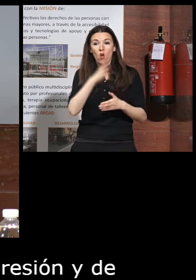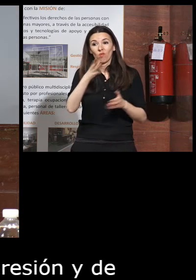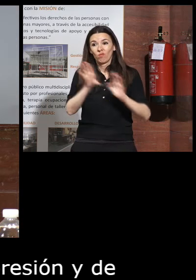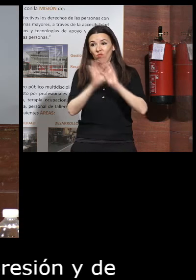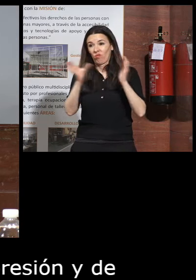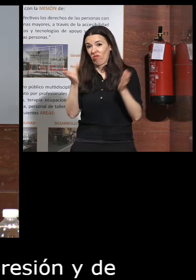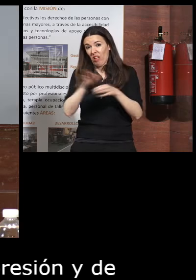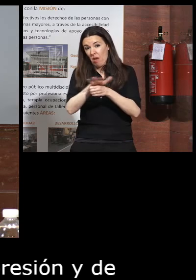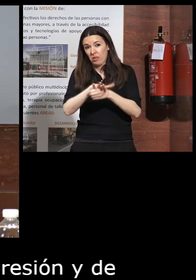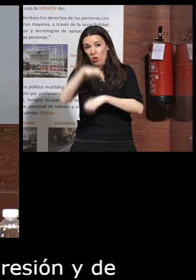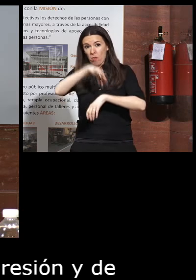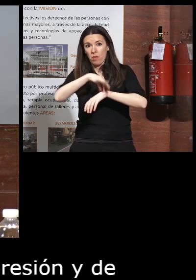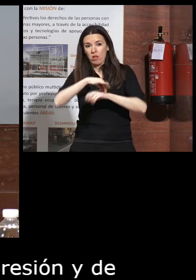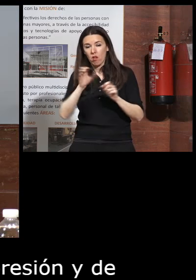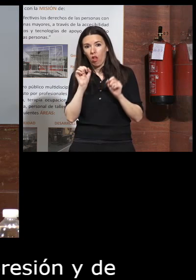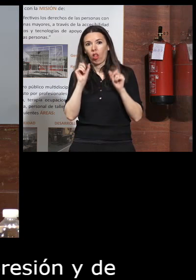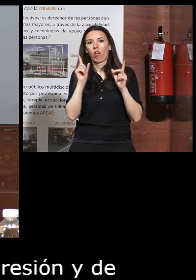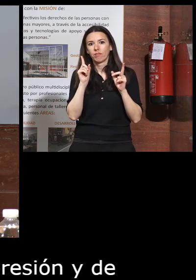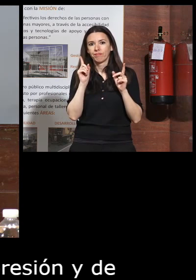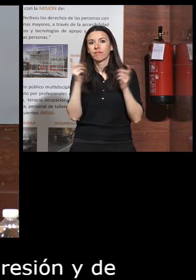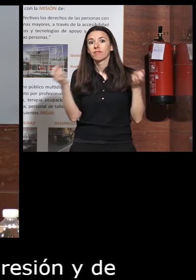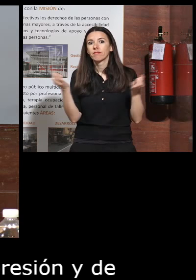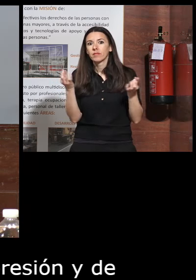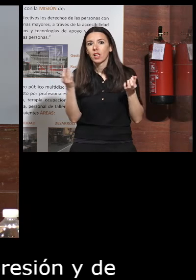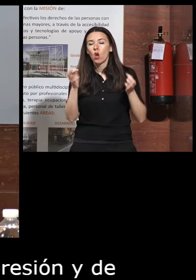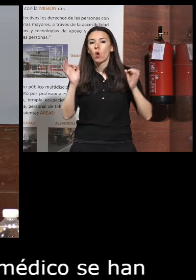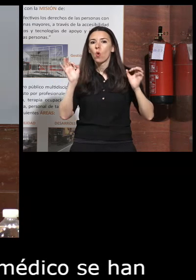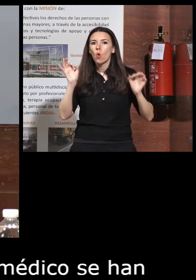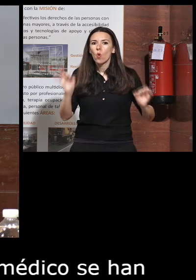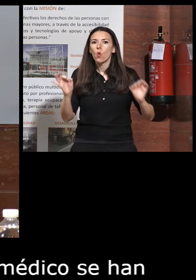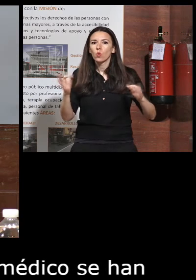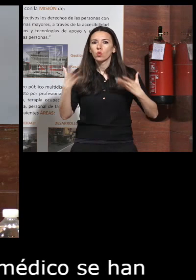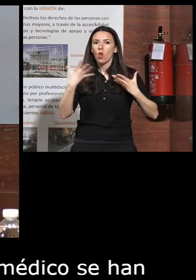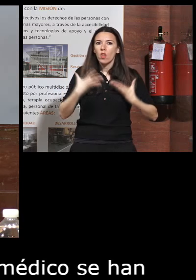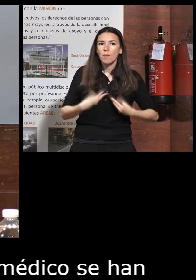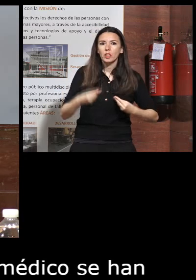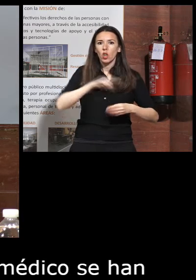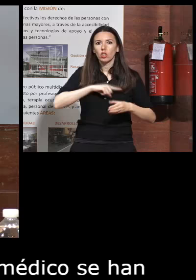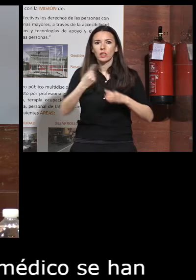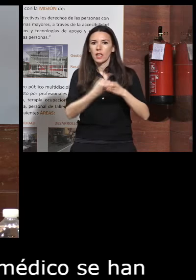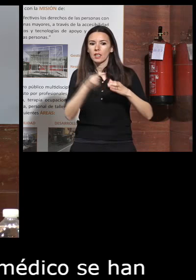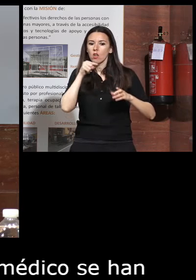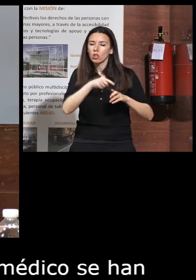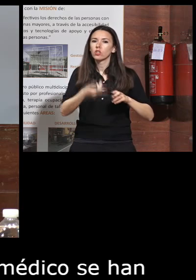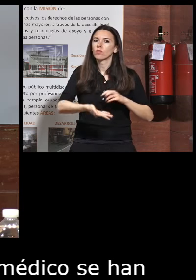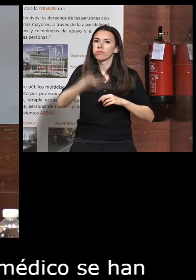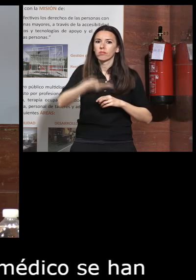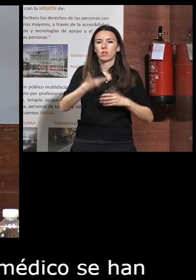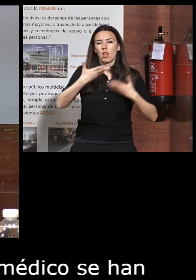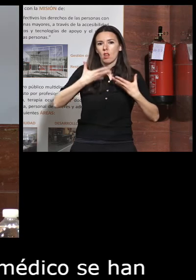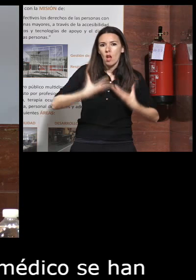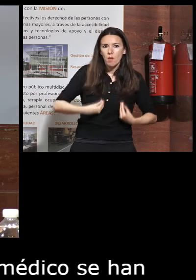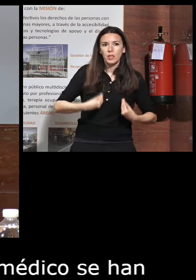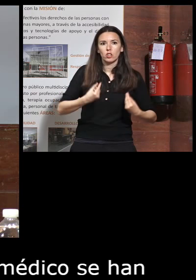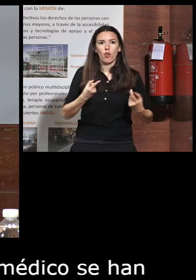mundo médico se han dado cuenta que estas precisamente son los factores principales o sea la depresión y